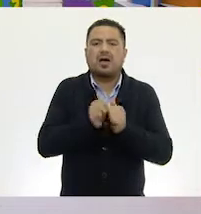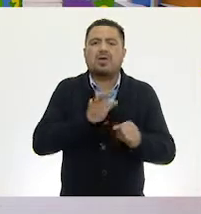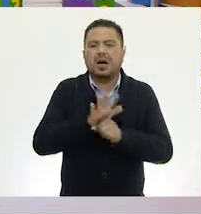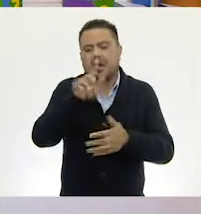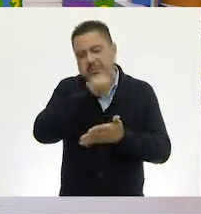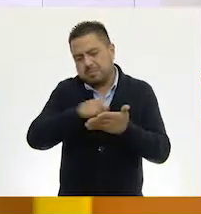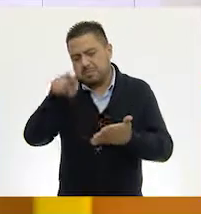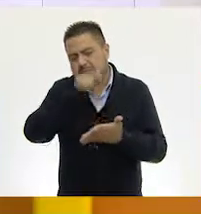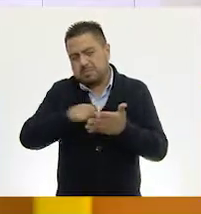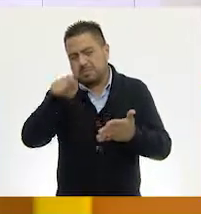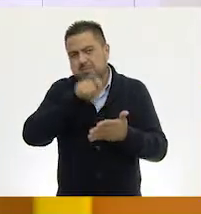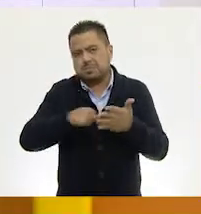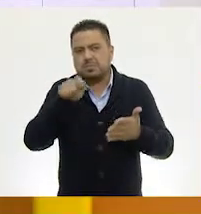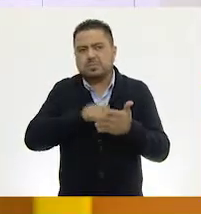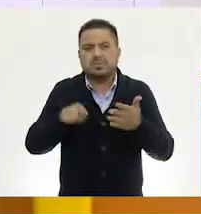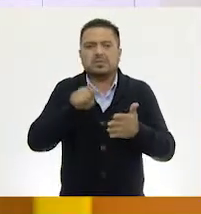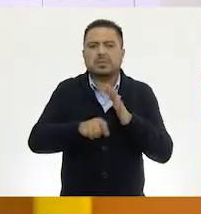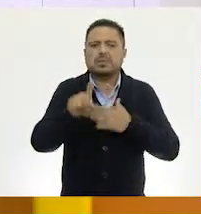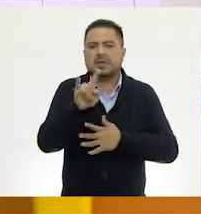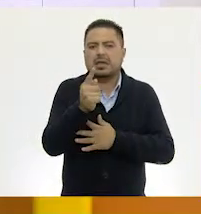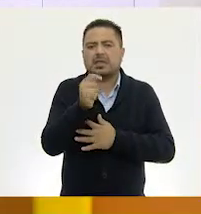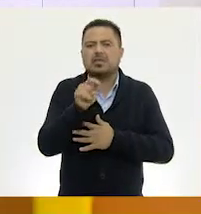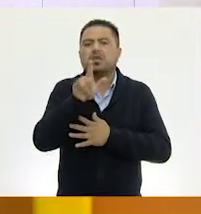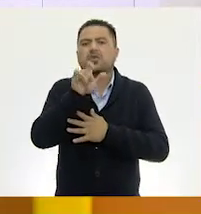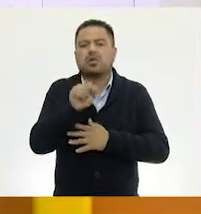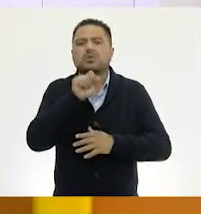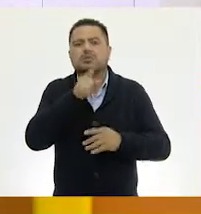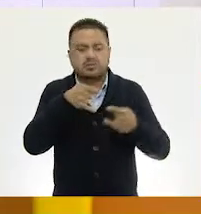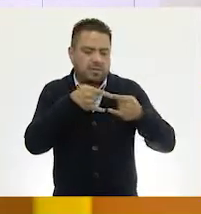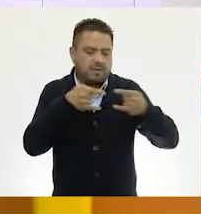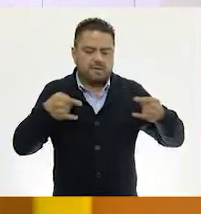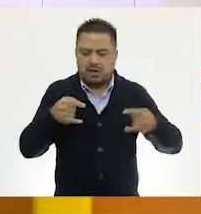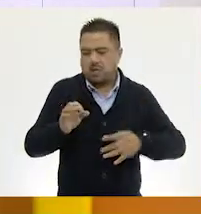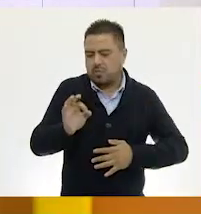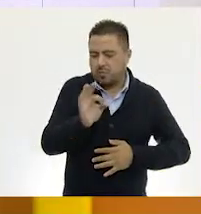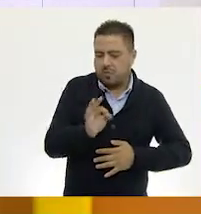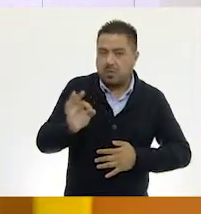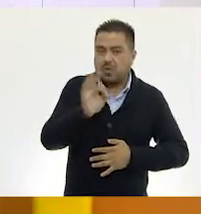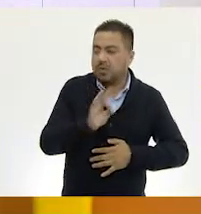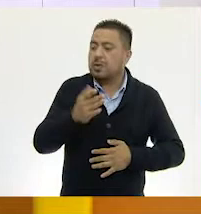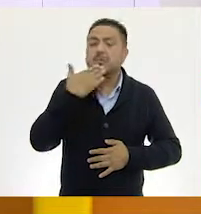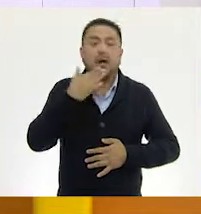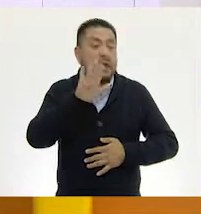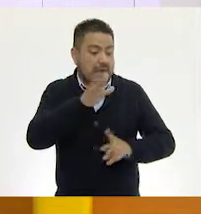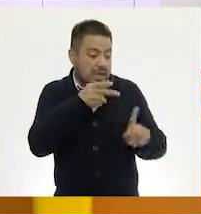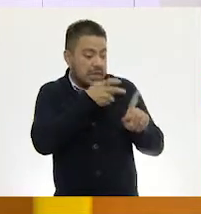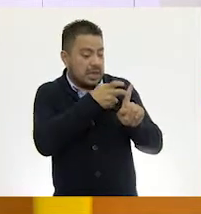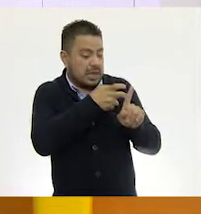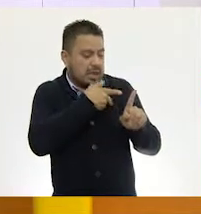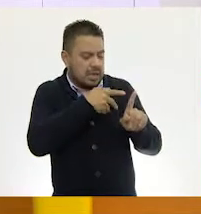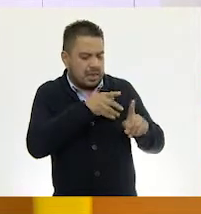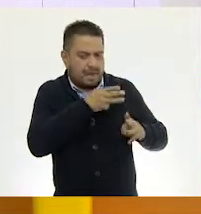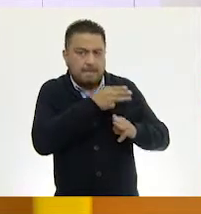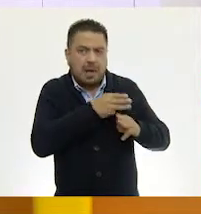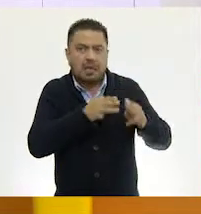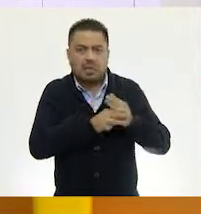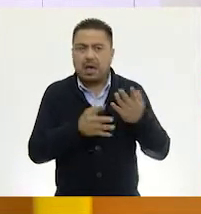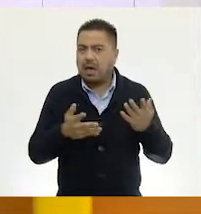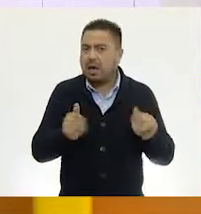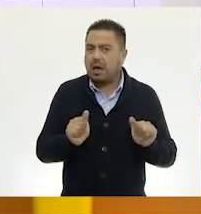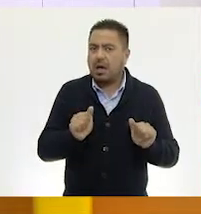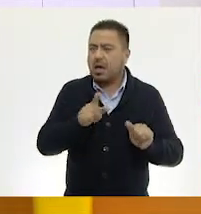de la escritura, los dígitos y también billetes y monedas. Muy bien, ya nos tienen aquí los materiales.